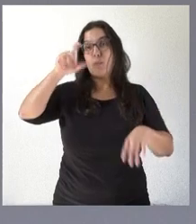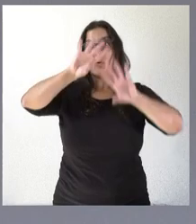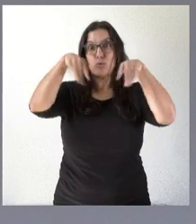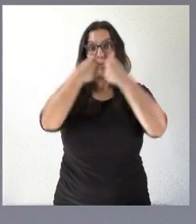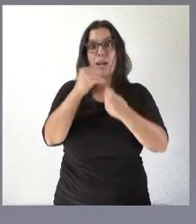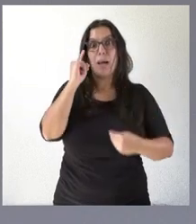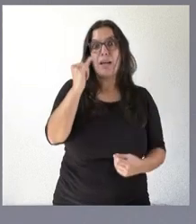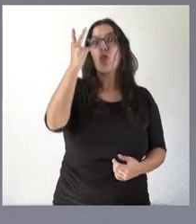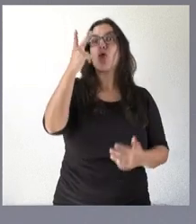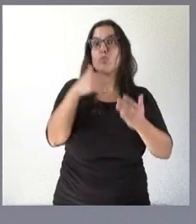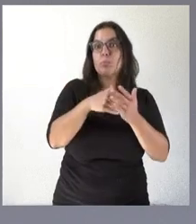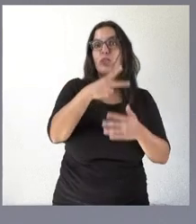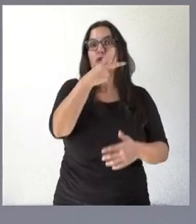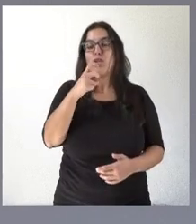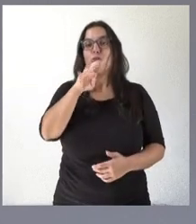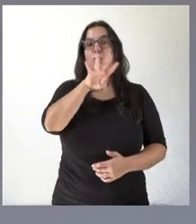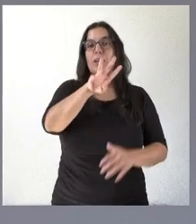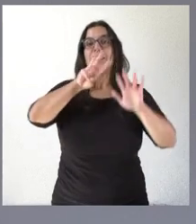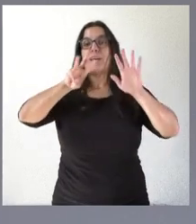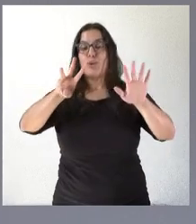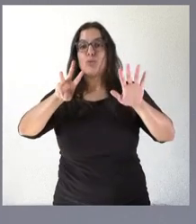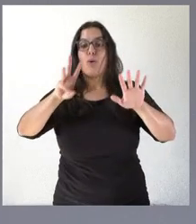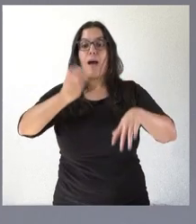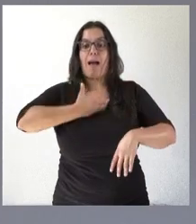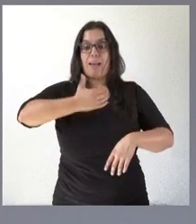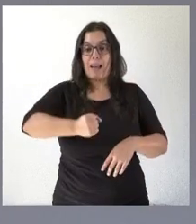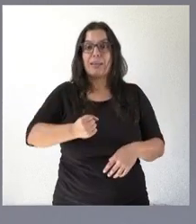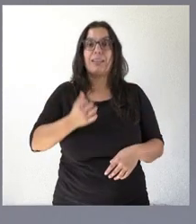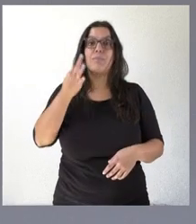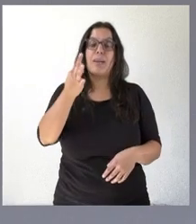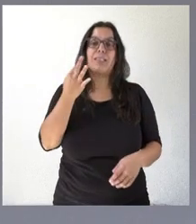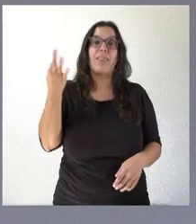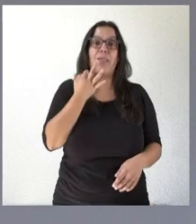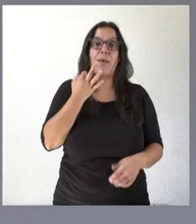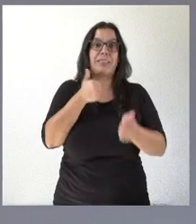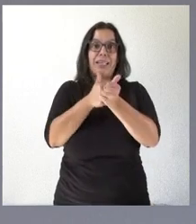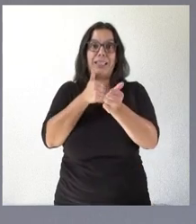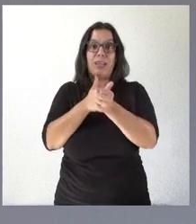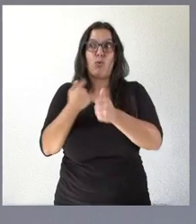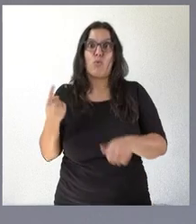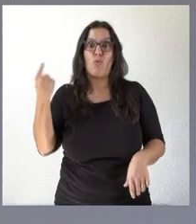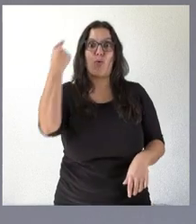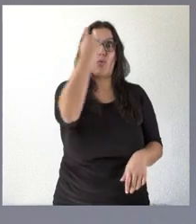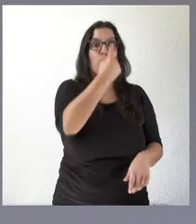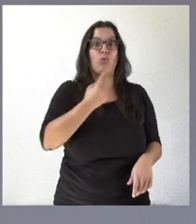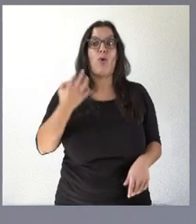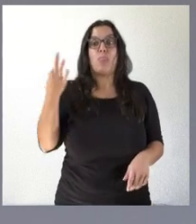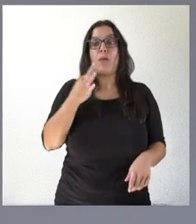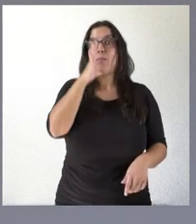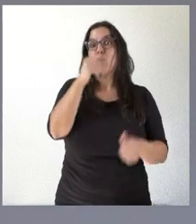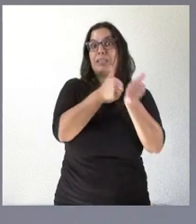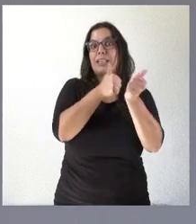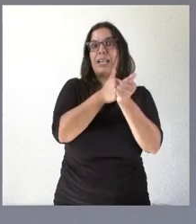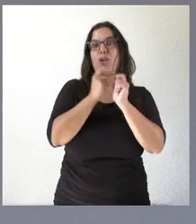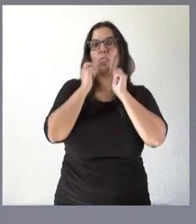.248 alcaldes y en dichos municipios tiene que haber un secretario que es el que permite dar el soporte